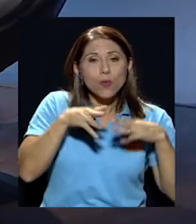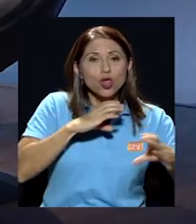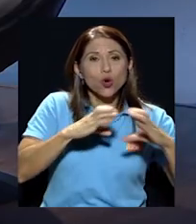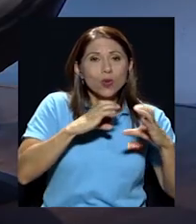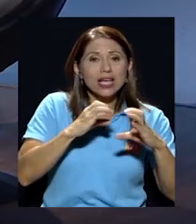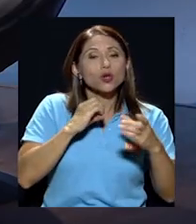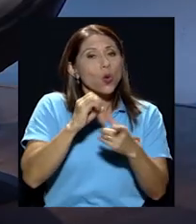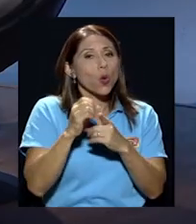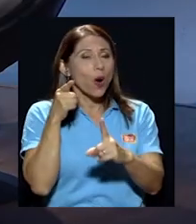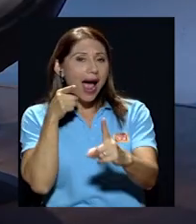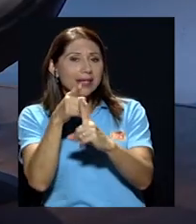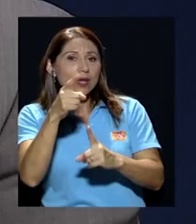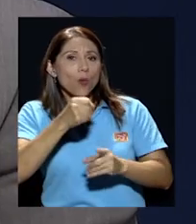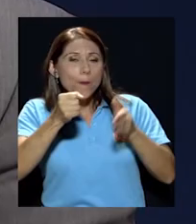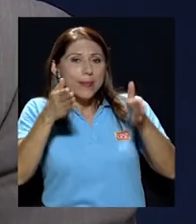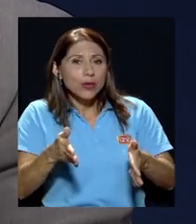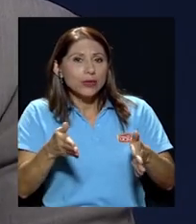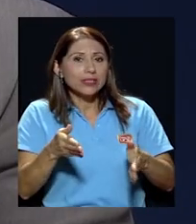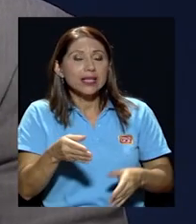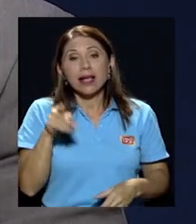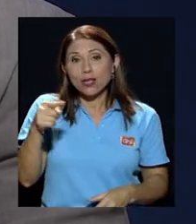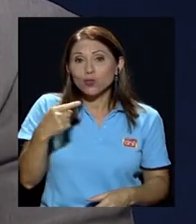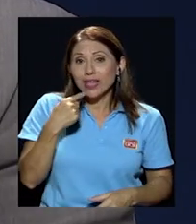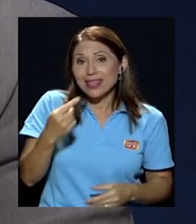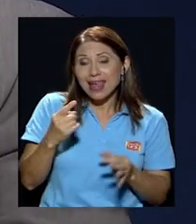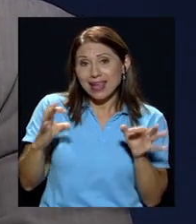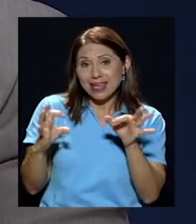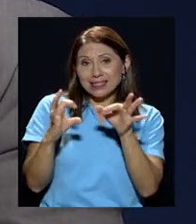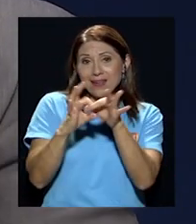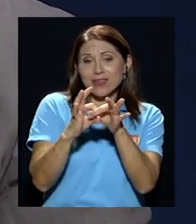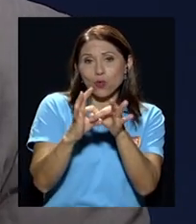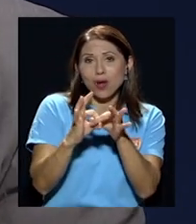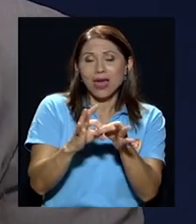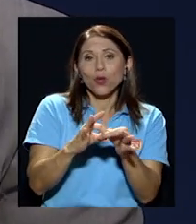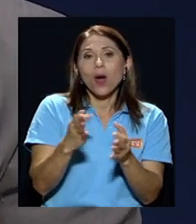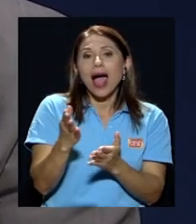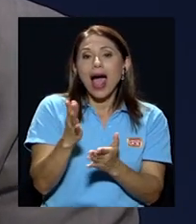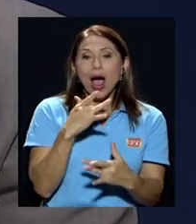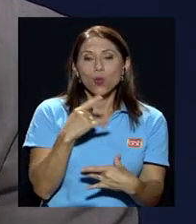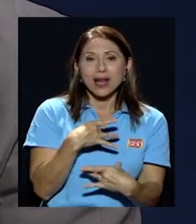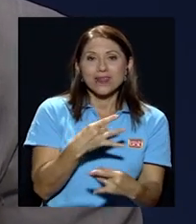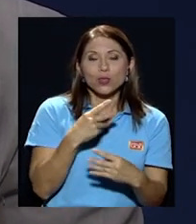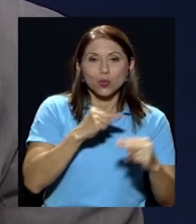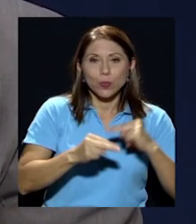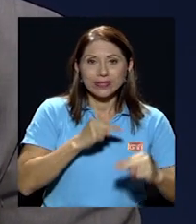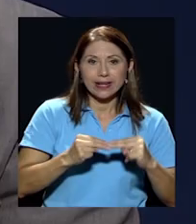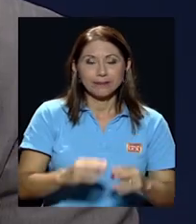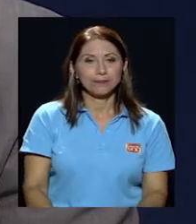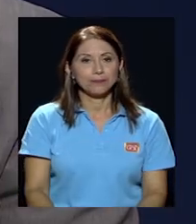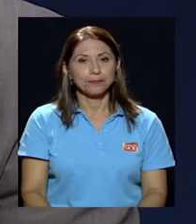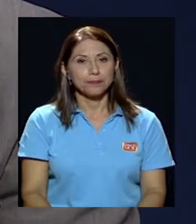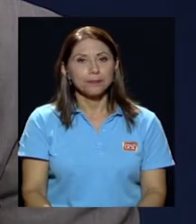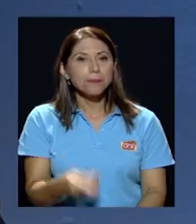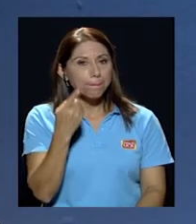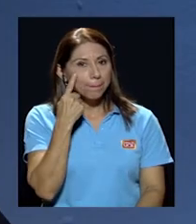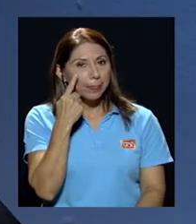diría en este caso por su texto que está vinculado a una virtud comercial mire los medios de comunicación